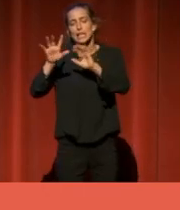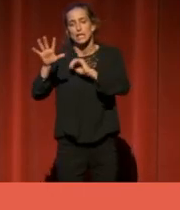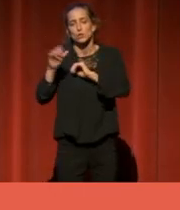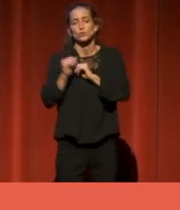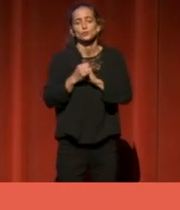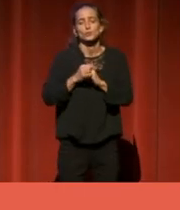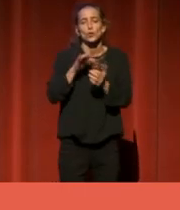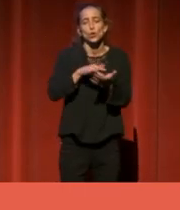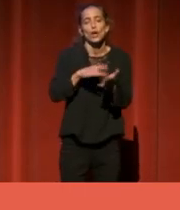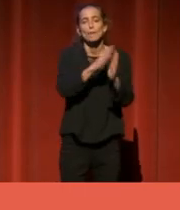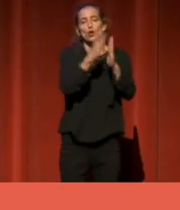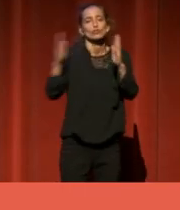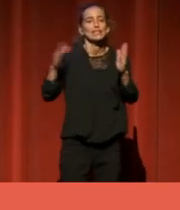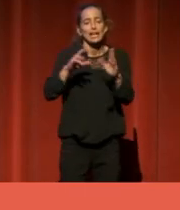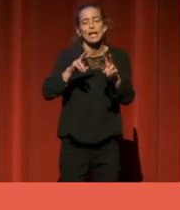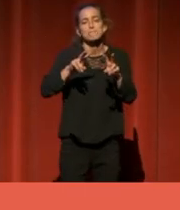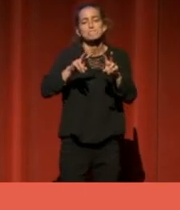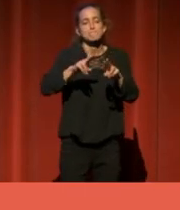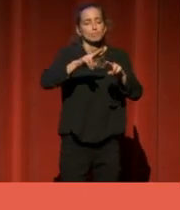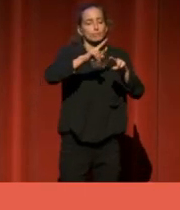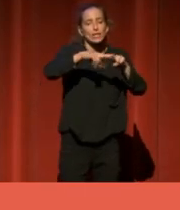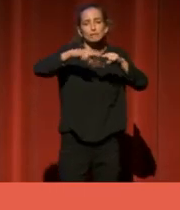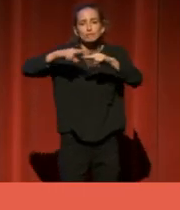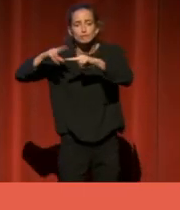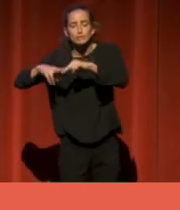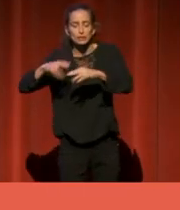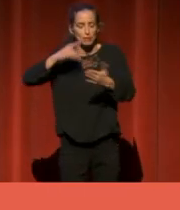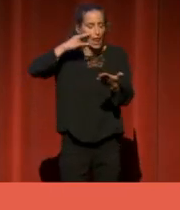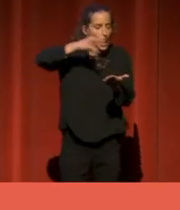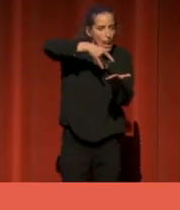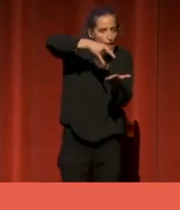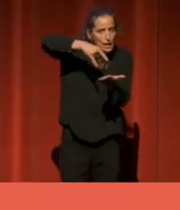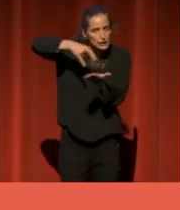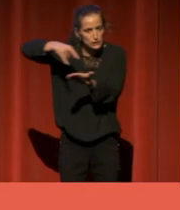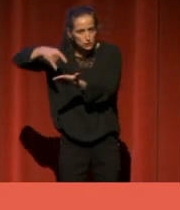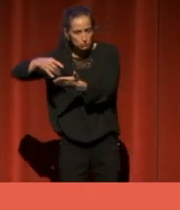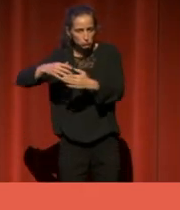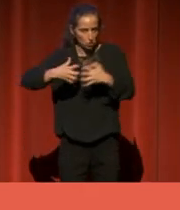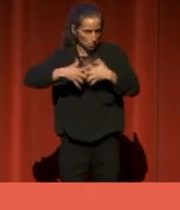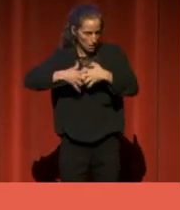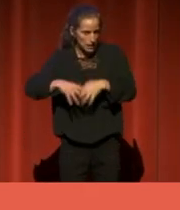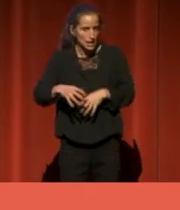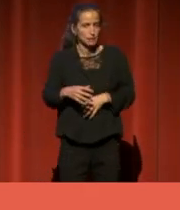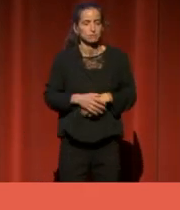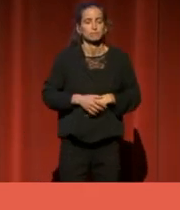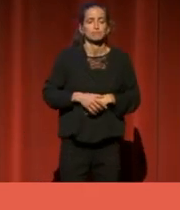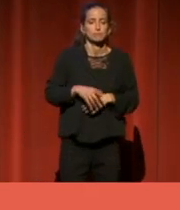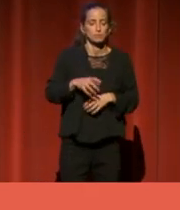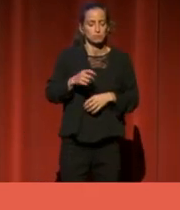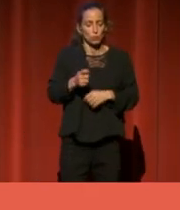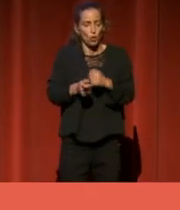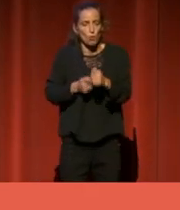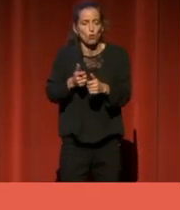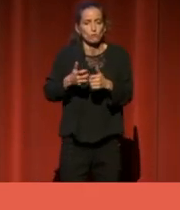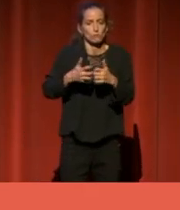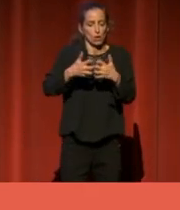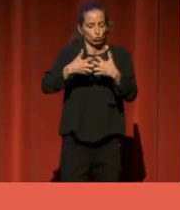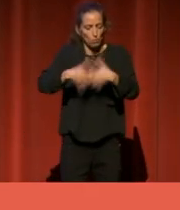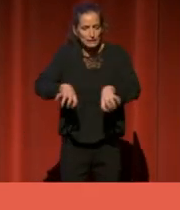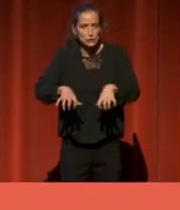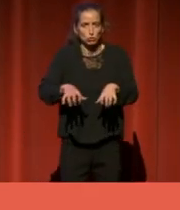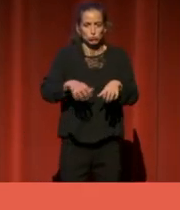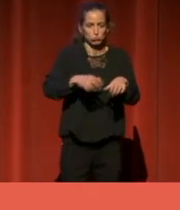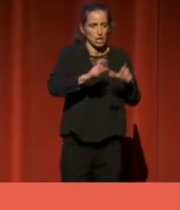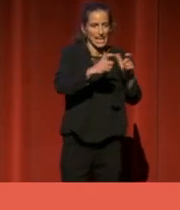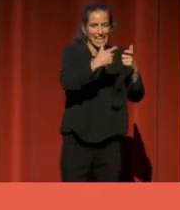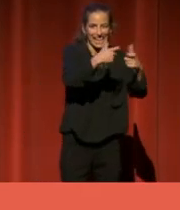utilizar registros de catalogación legible por máquina a través del formato MARC. Se empiezan a automatizar los catálogos. Gracias